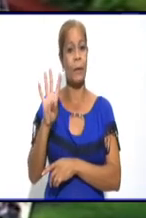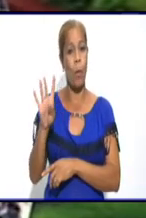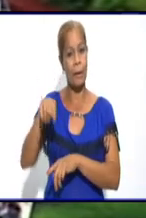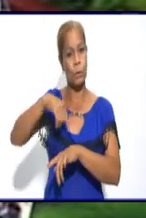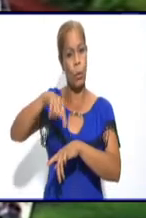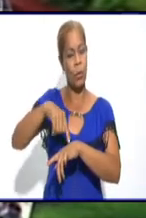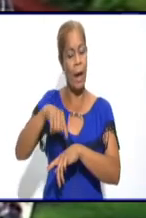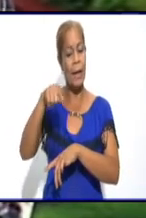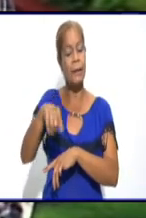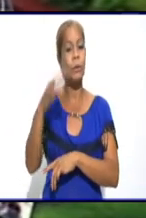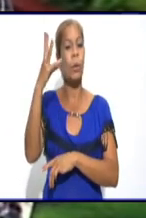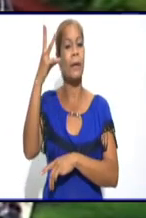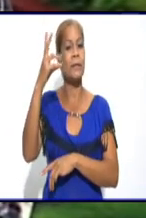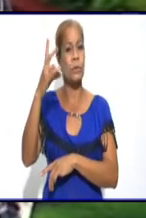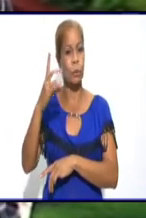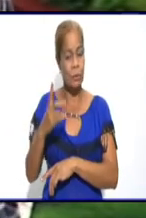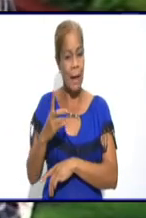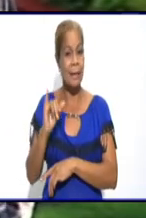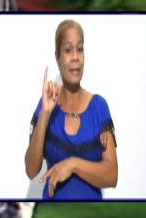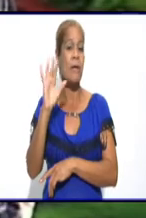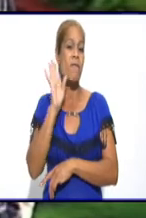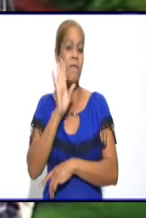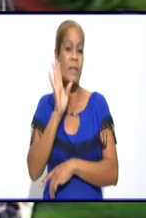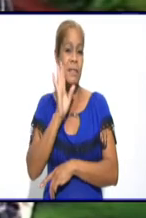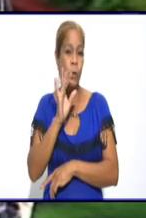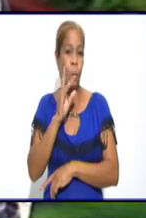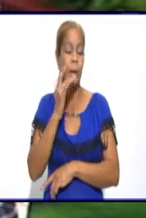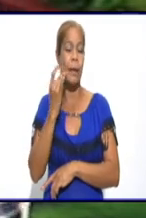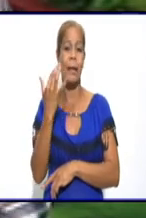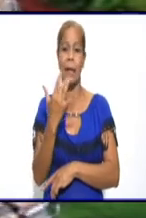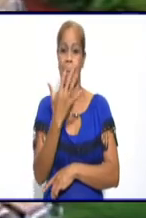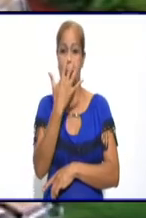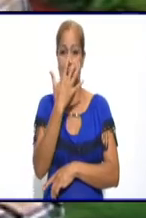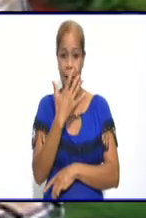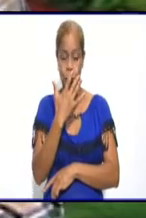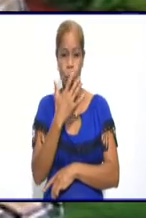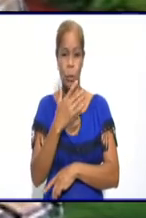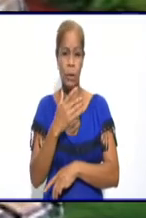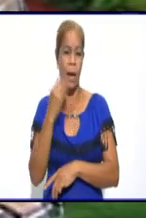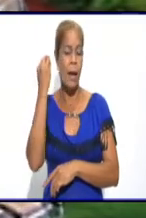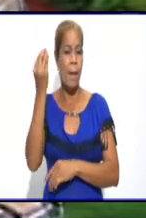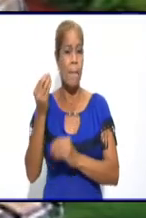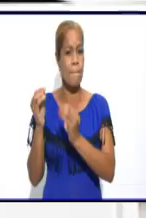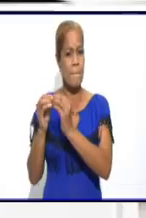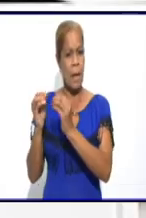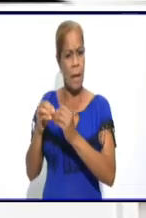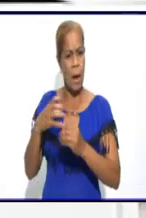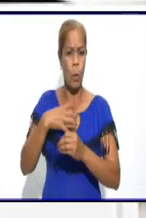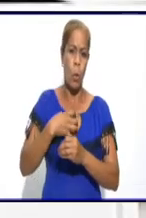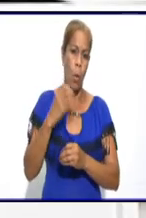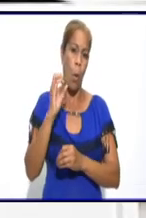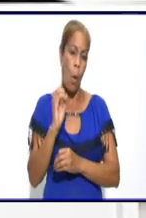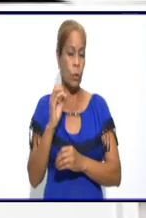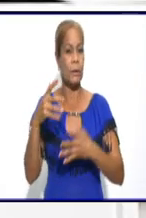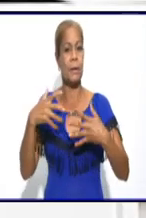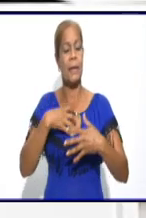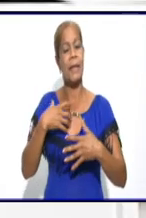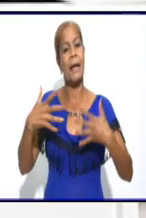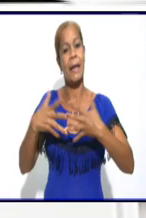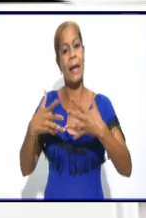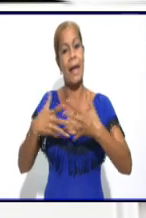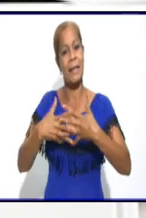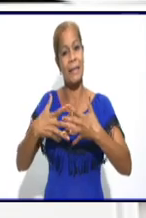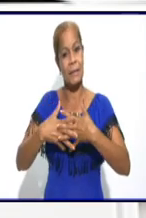porcientos de infecciones respiratorias agudas para esta época del año se corresponden con la media histórica o, digamos,